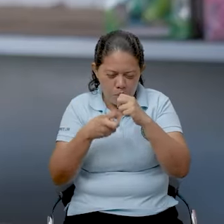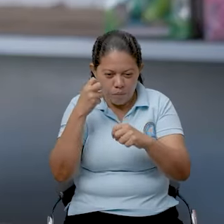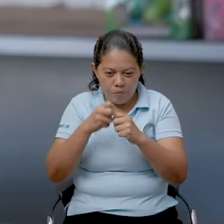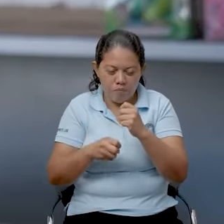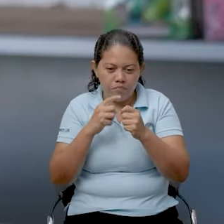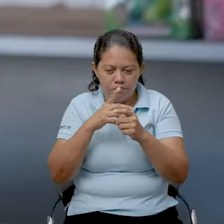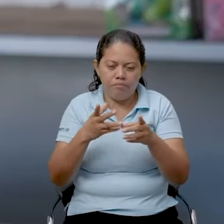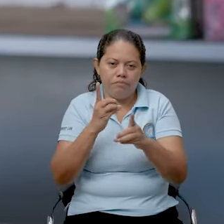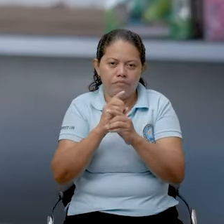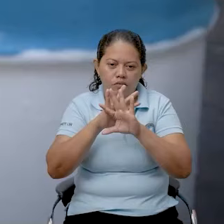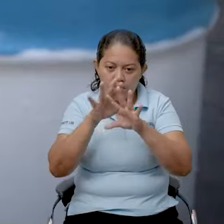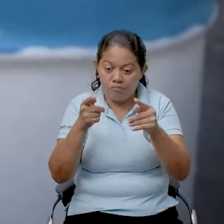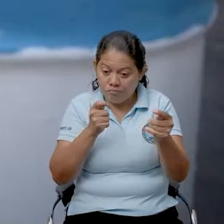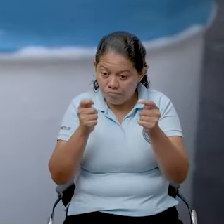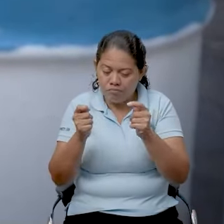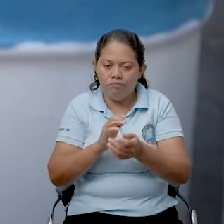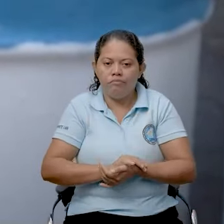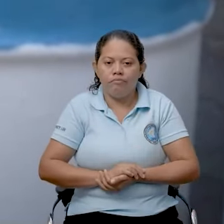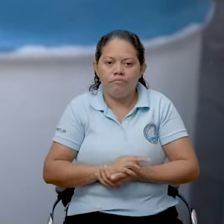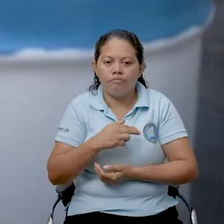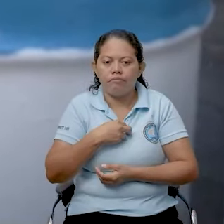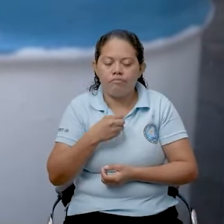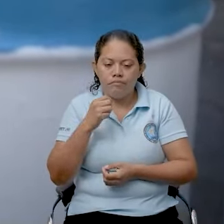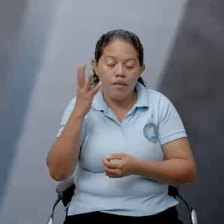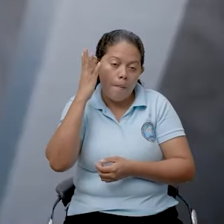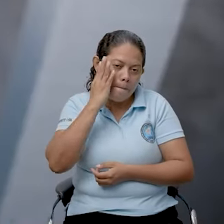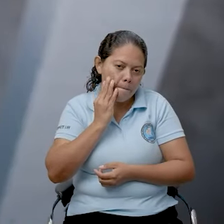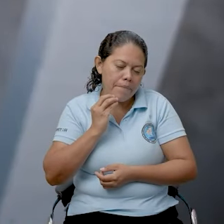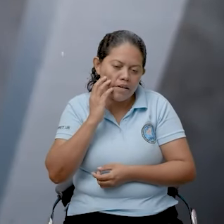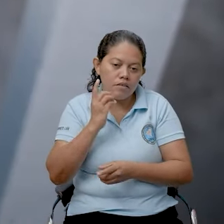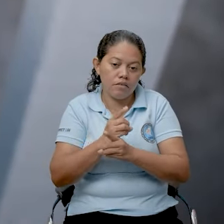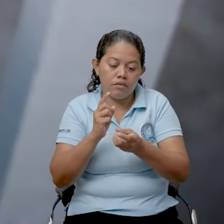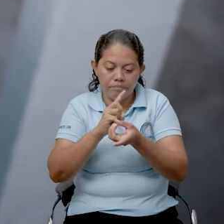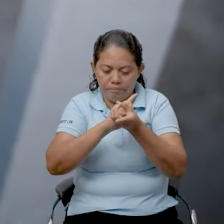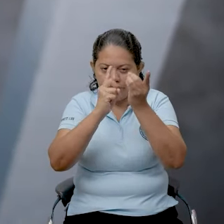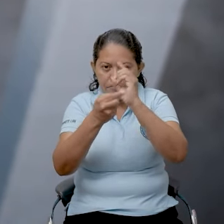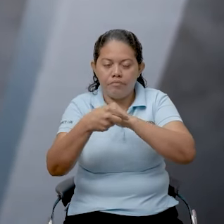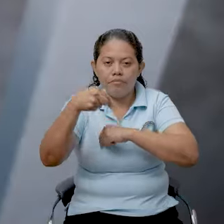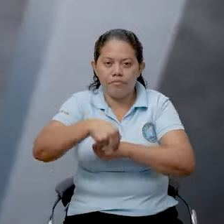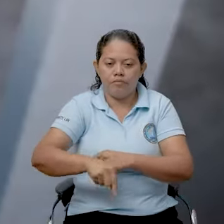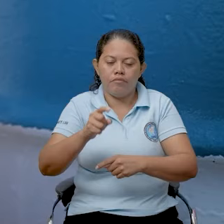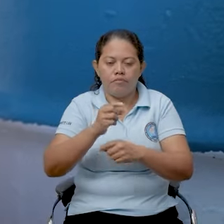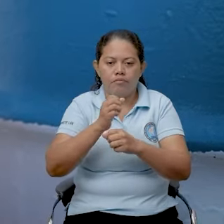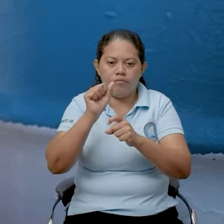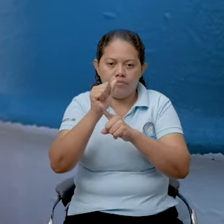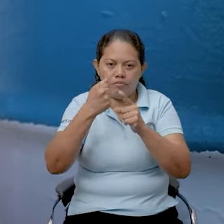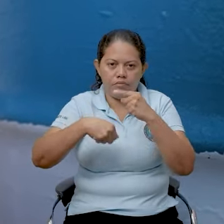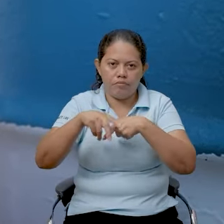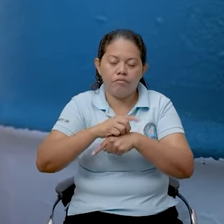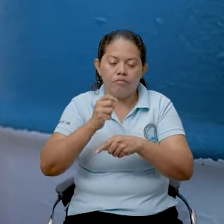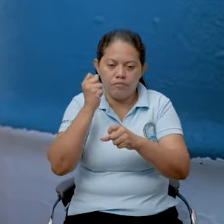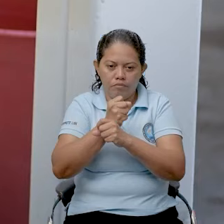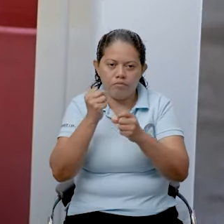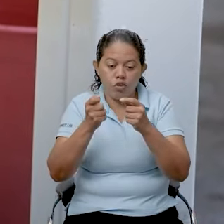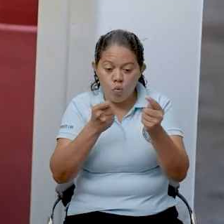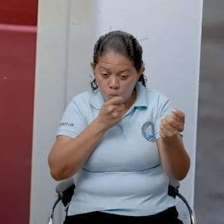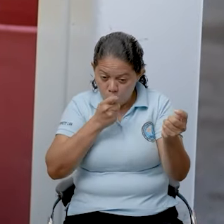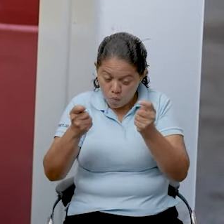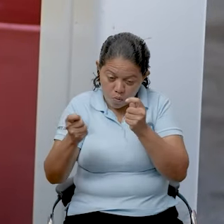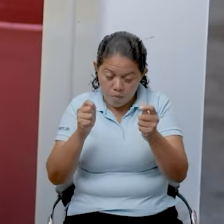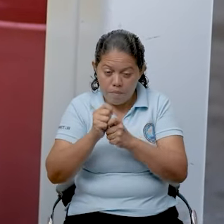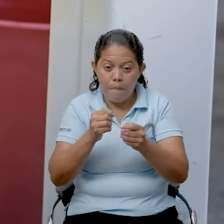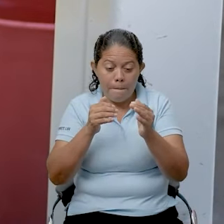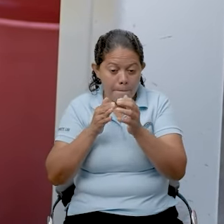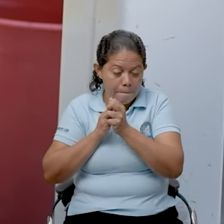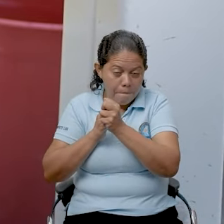fue que lo sacaron a todos. La experiencia exige cambios. Hoy son una asociación que ha logrado el orden y seguridad